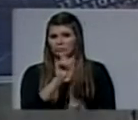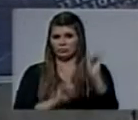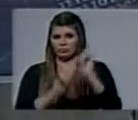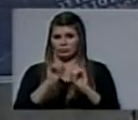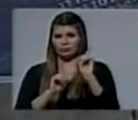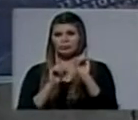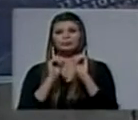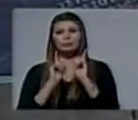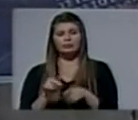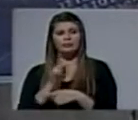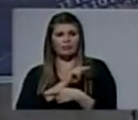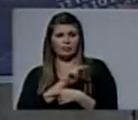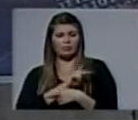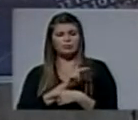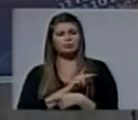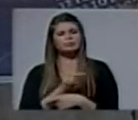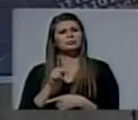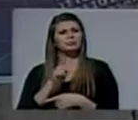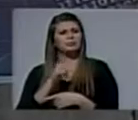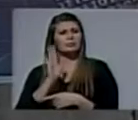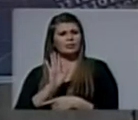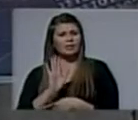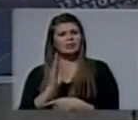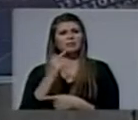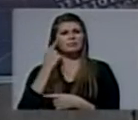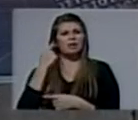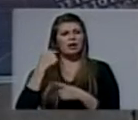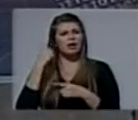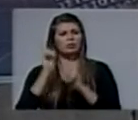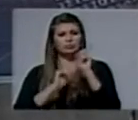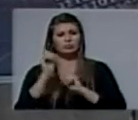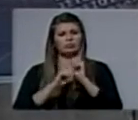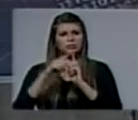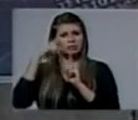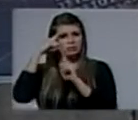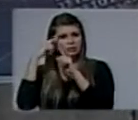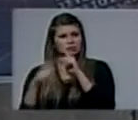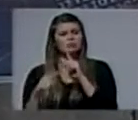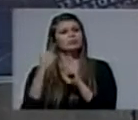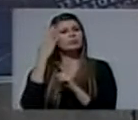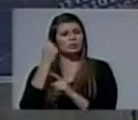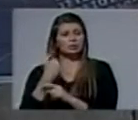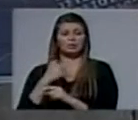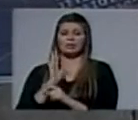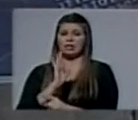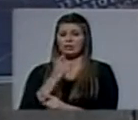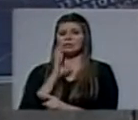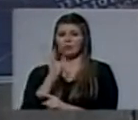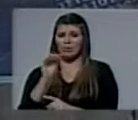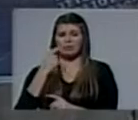Me refiero a las personas que son los así llamados enfermos mentales, con el perdón de la palabra.